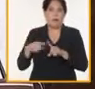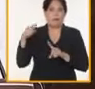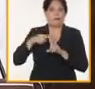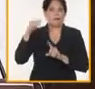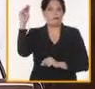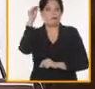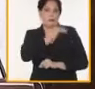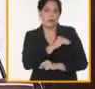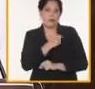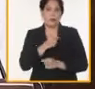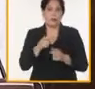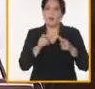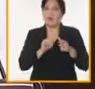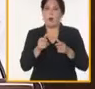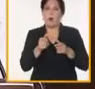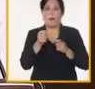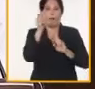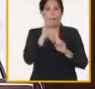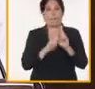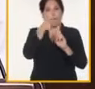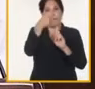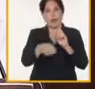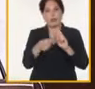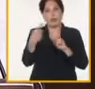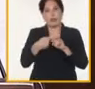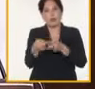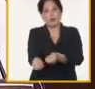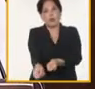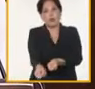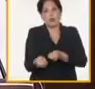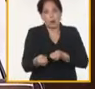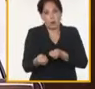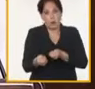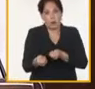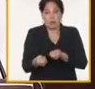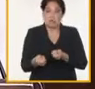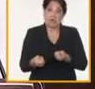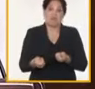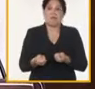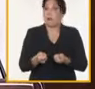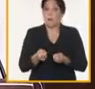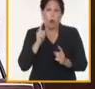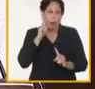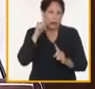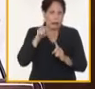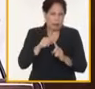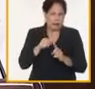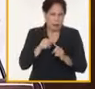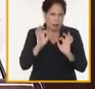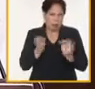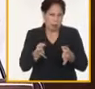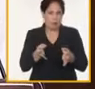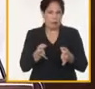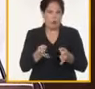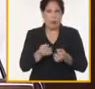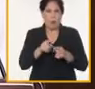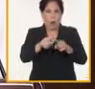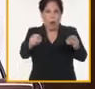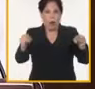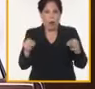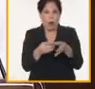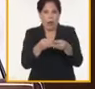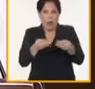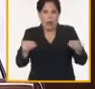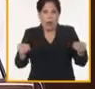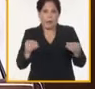como el plátano y la yuca, aún resulta insuficiente y no se logra el propósito de una caballería de estos cultivos